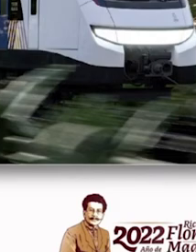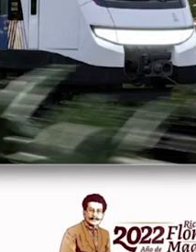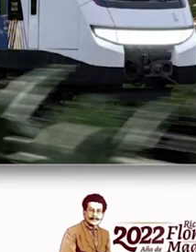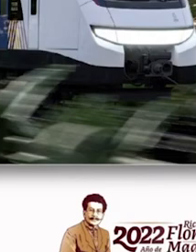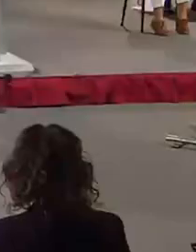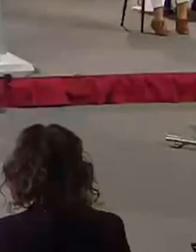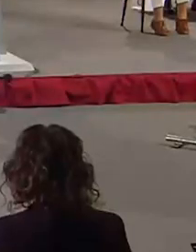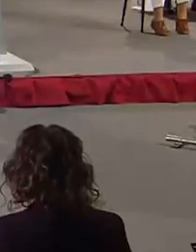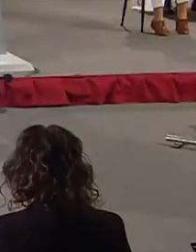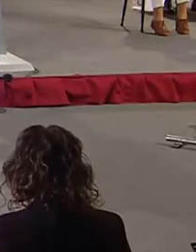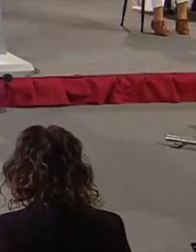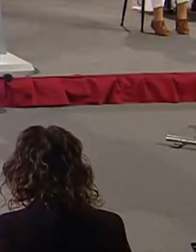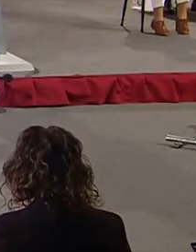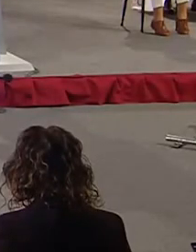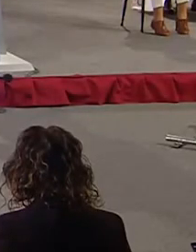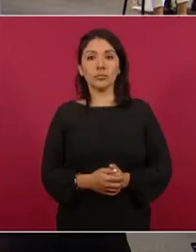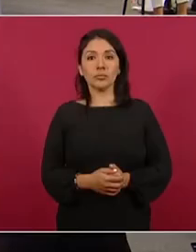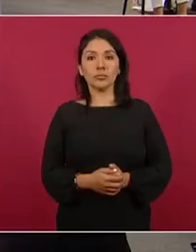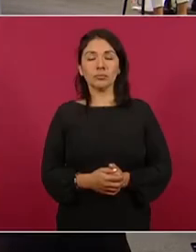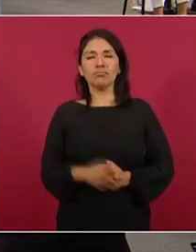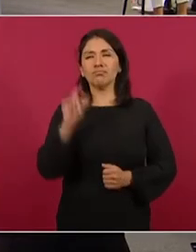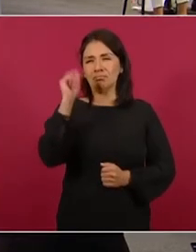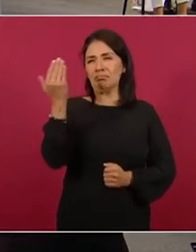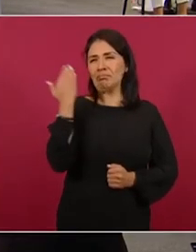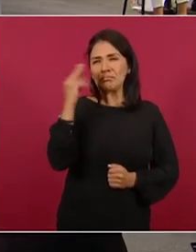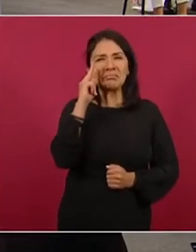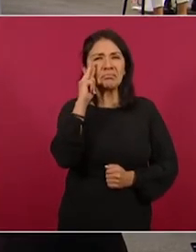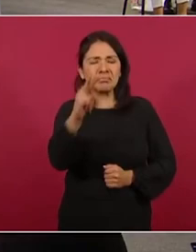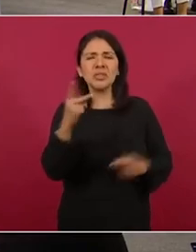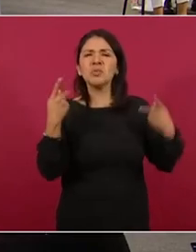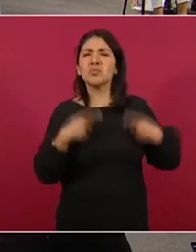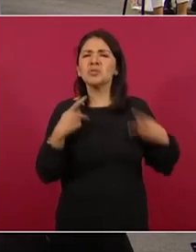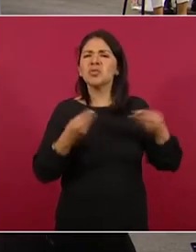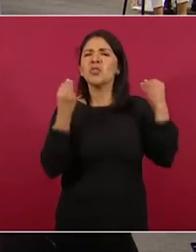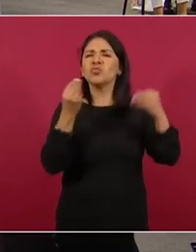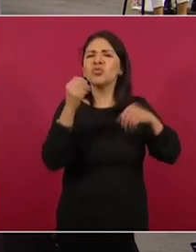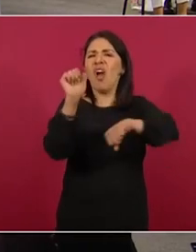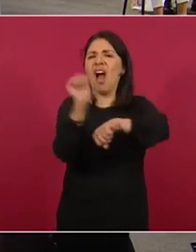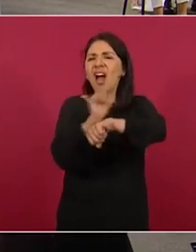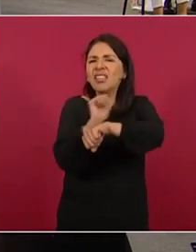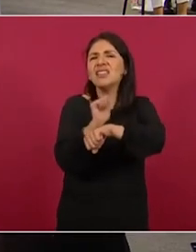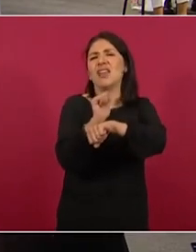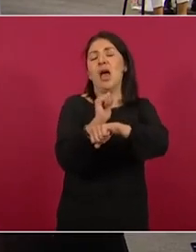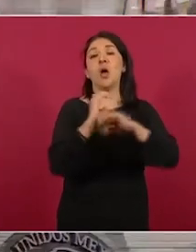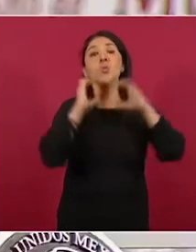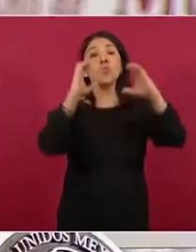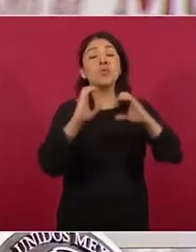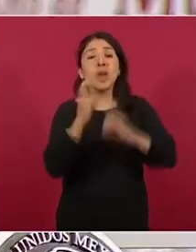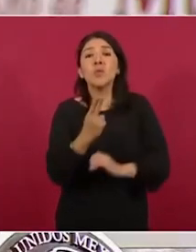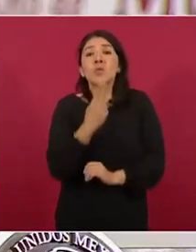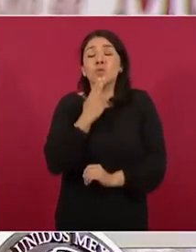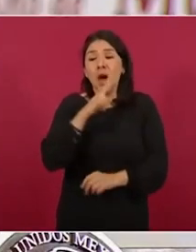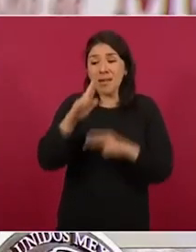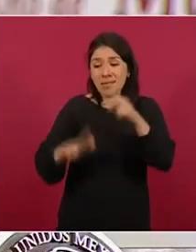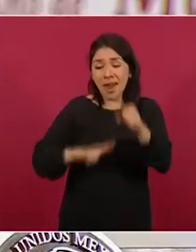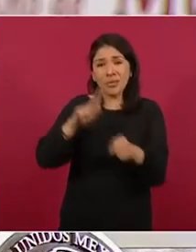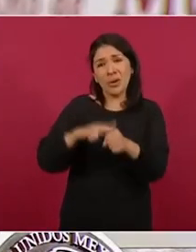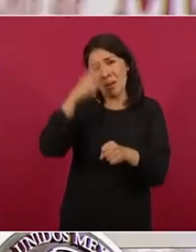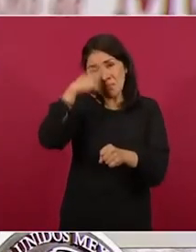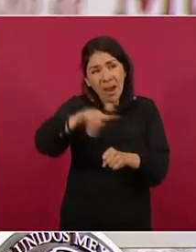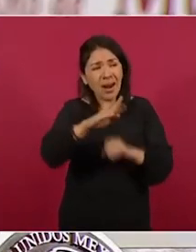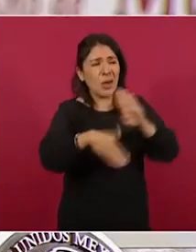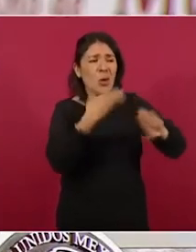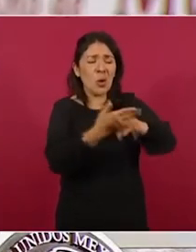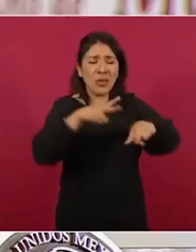Hace unas semanas inició una campaña de artistas y ambientalistas contra el tramo cinco del Tren Maya